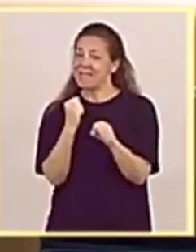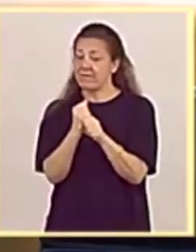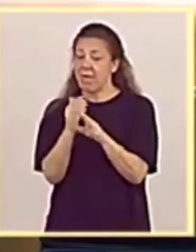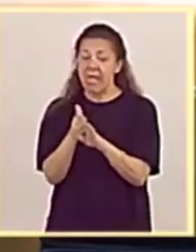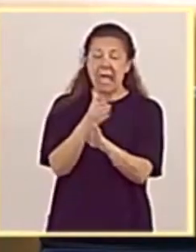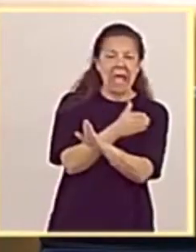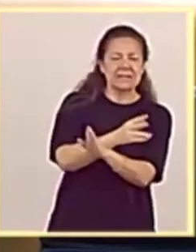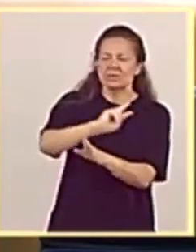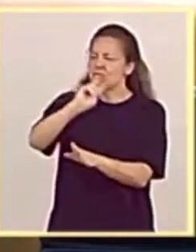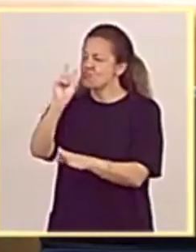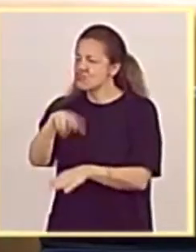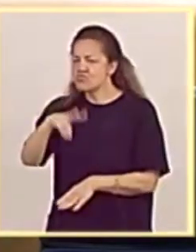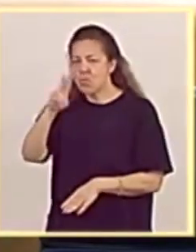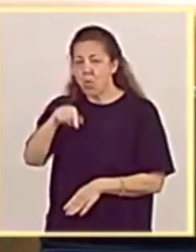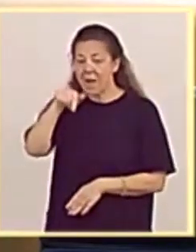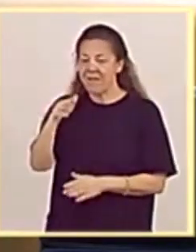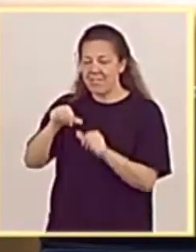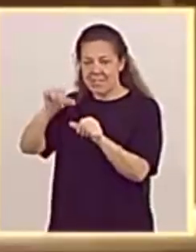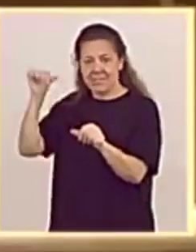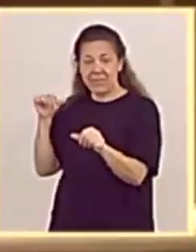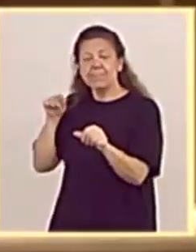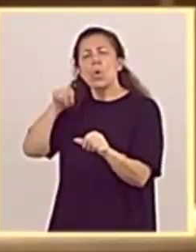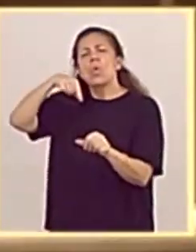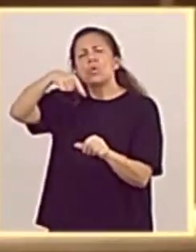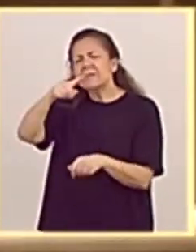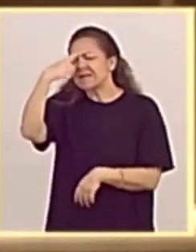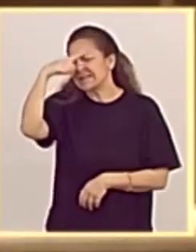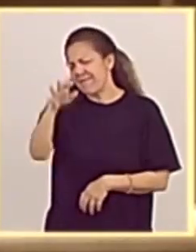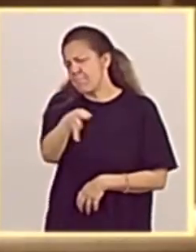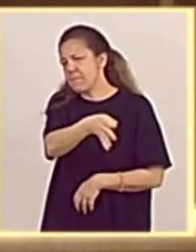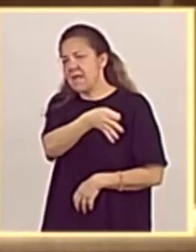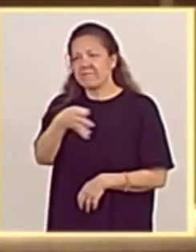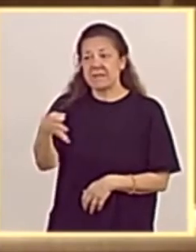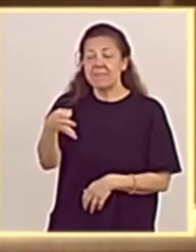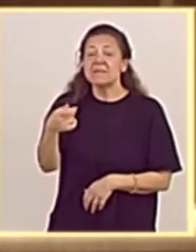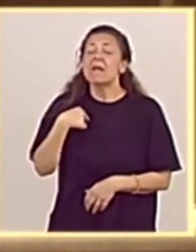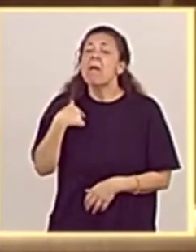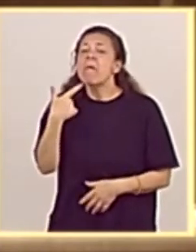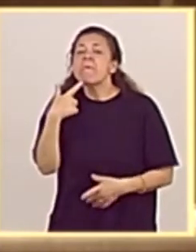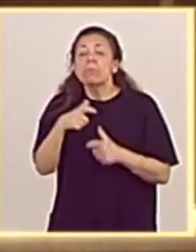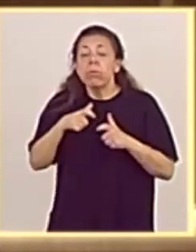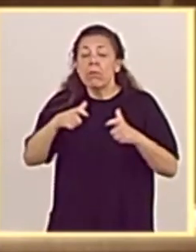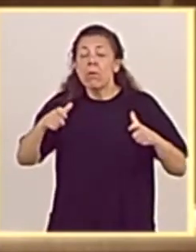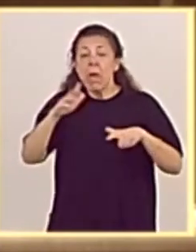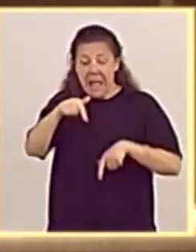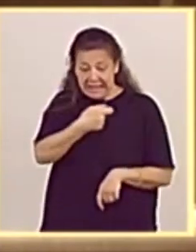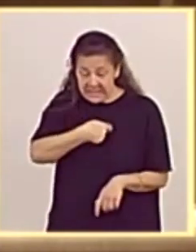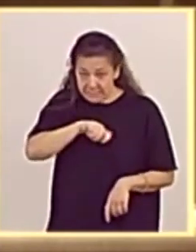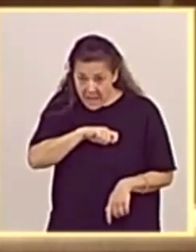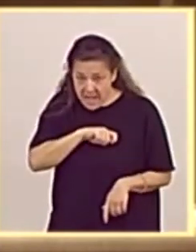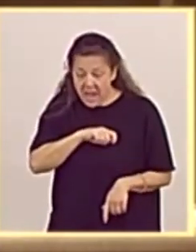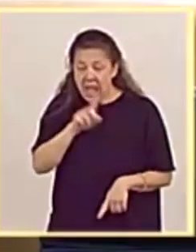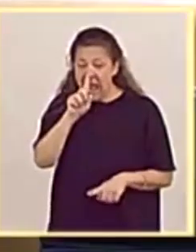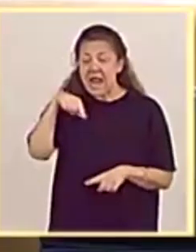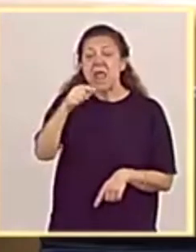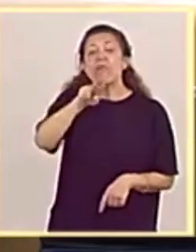se había creado en nuestra historia. Ustedes saben perfectamente que la previsión de crecimiento para España en el